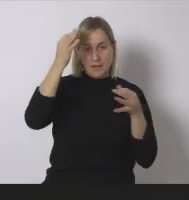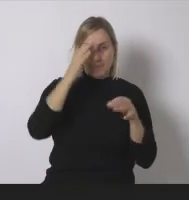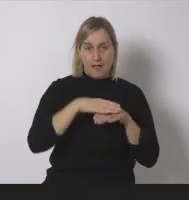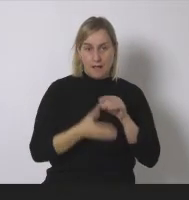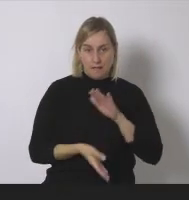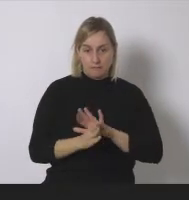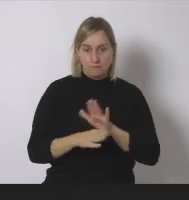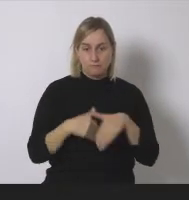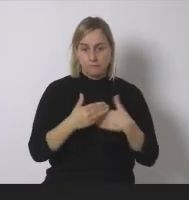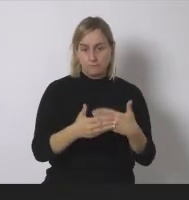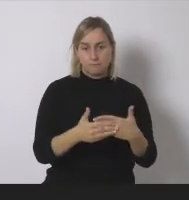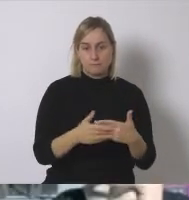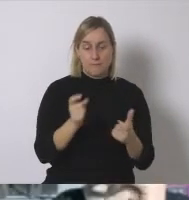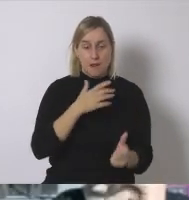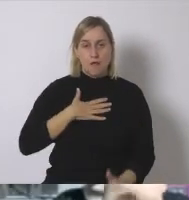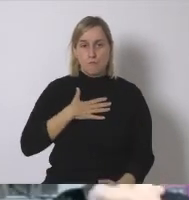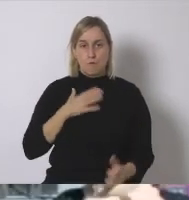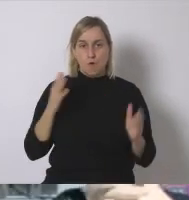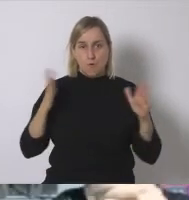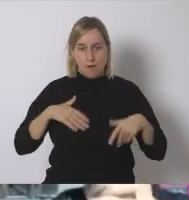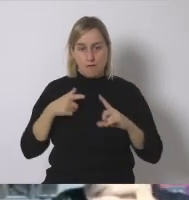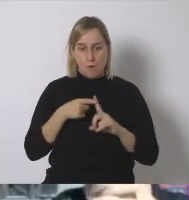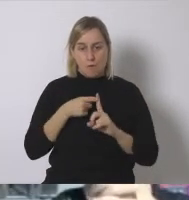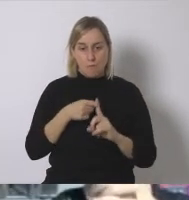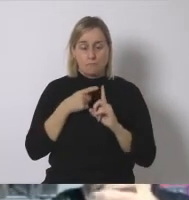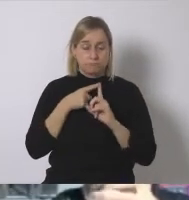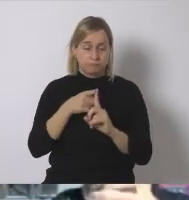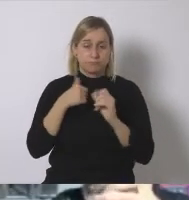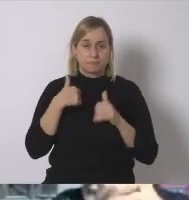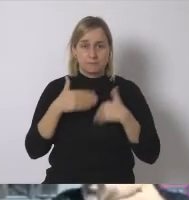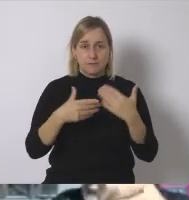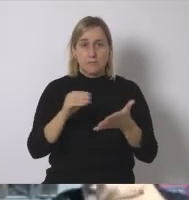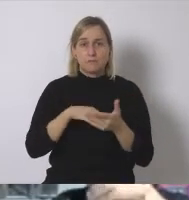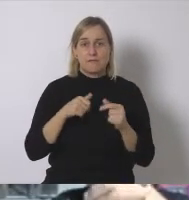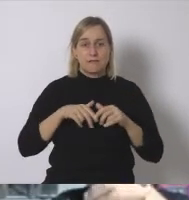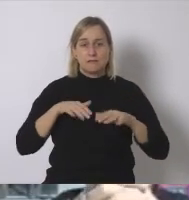sociales de soberanía alimentaria energética y de otros muchos sectores